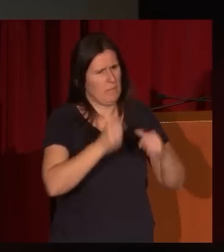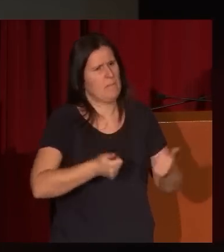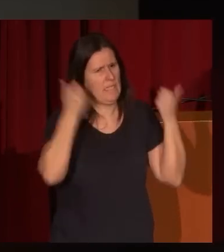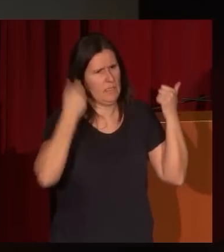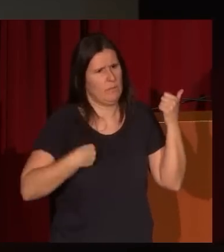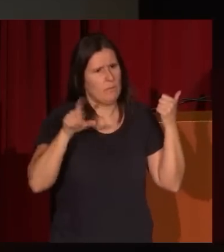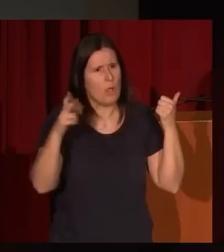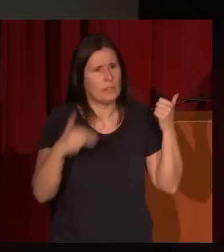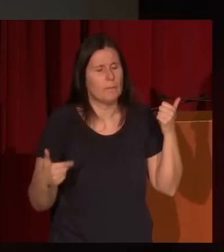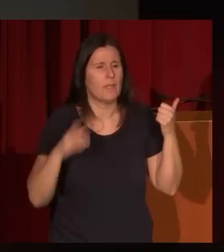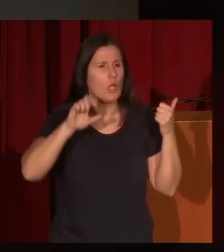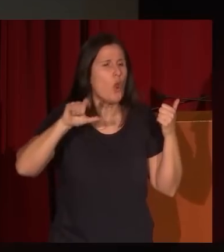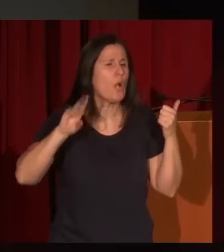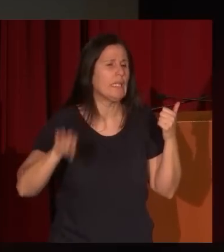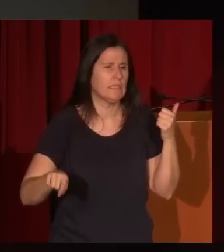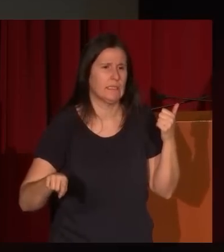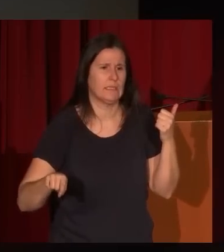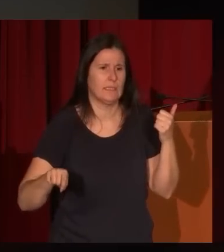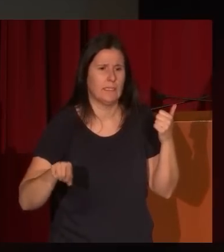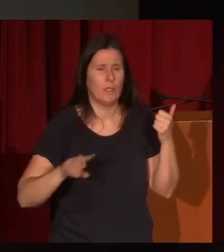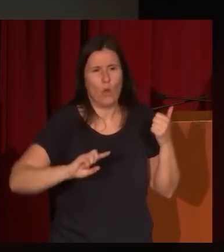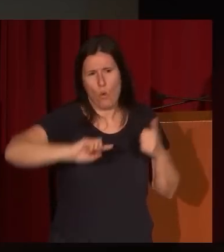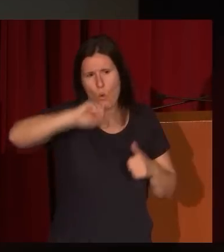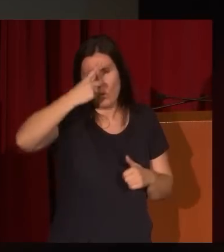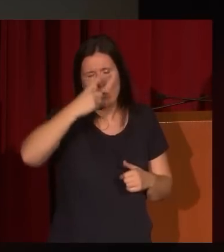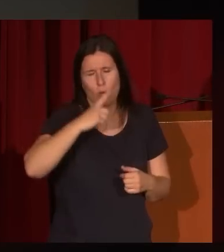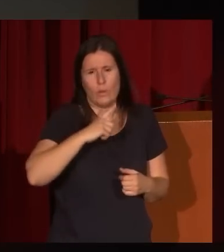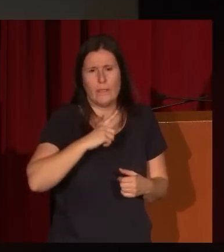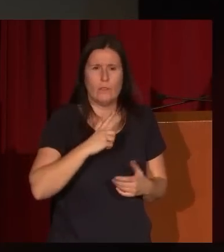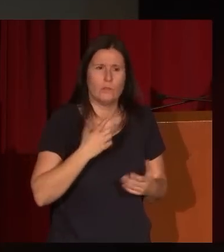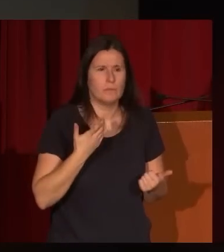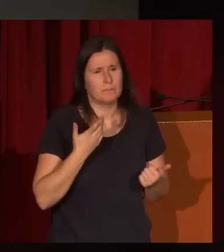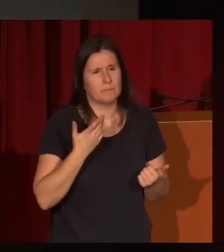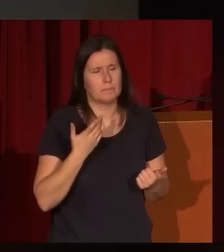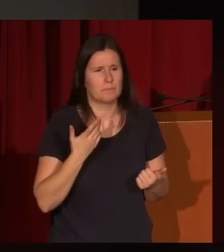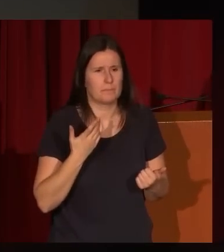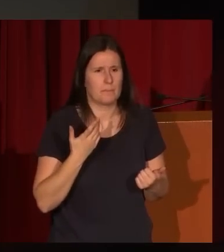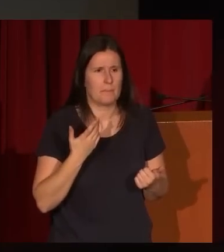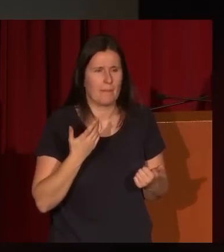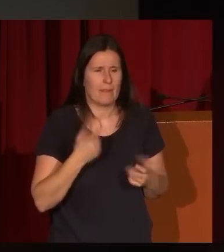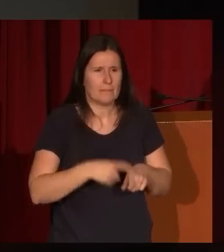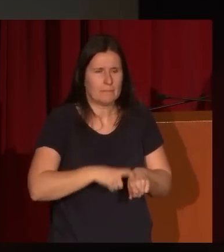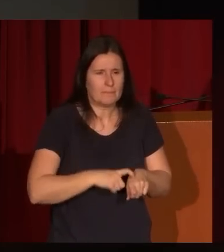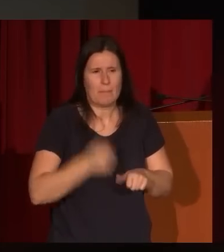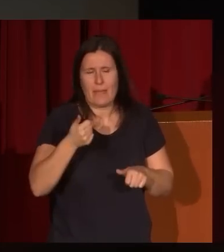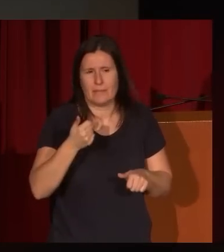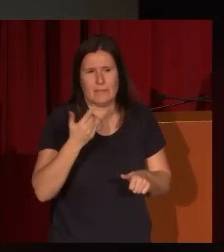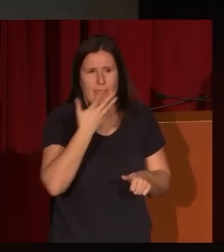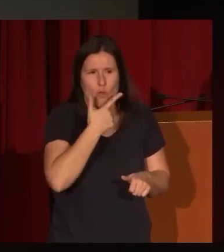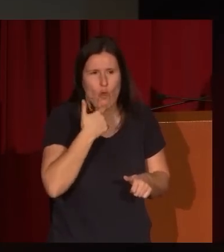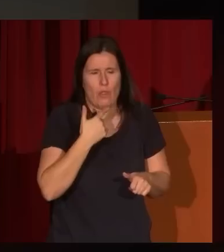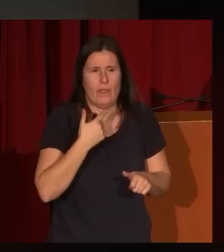con Eugenio Lucas. Eugenio Lucas, una de las facetas que más se conocen, digamos,